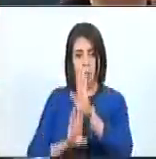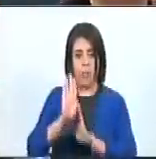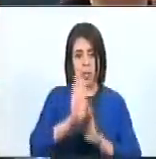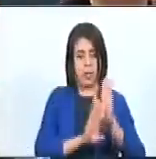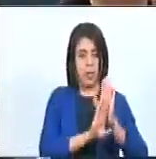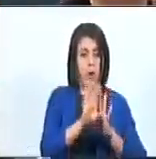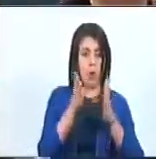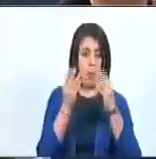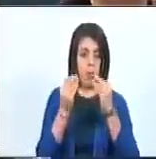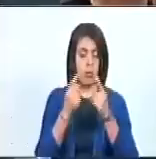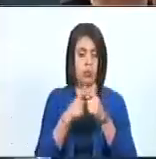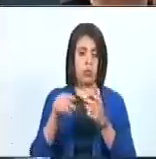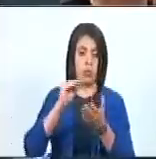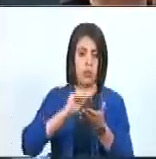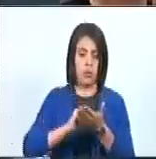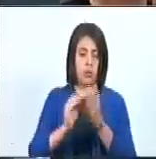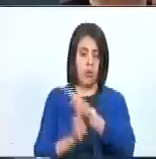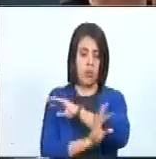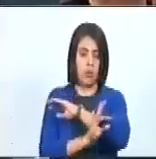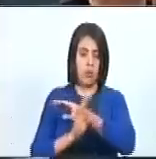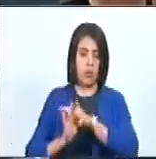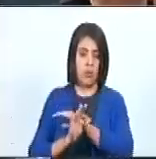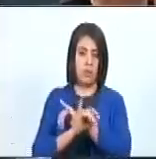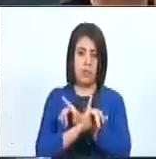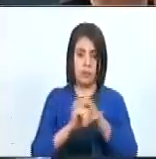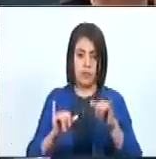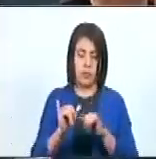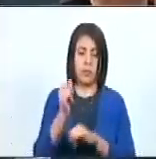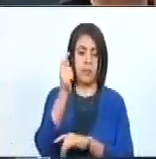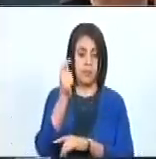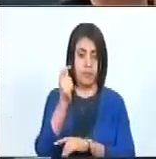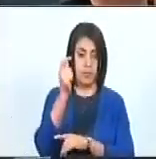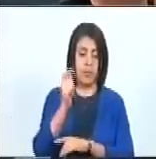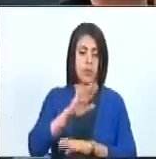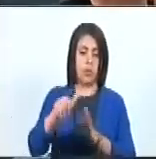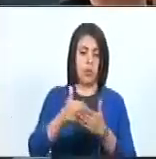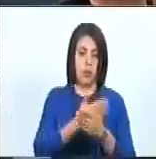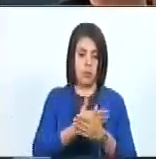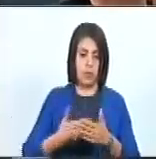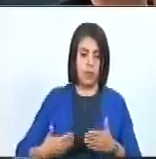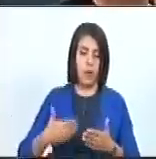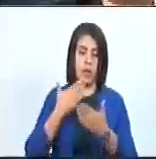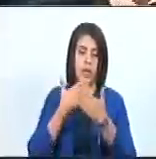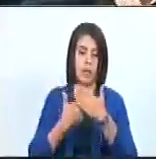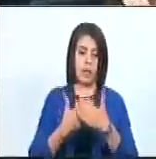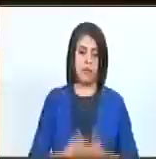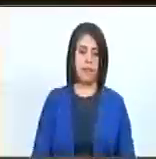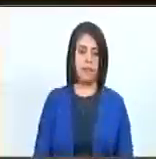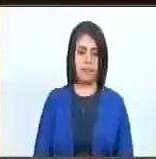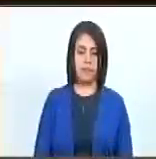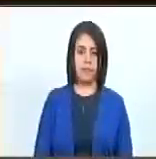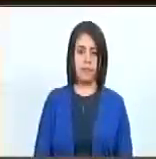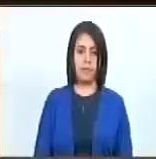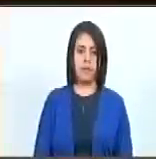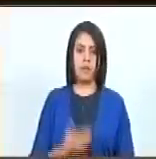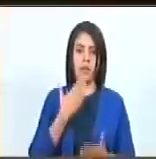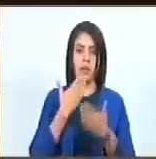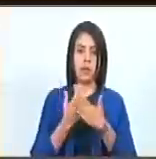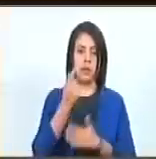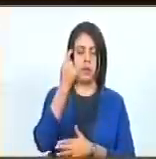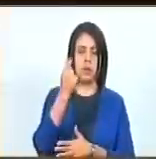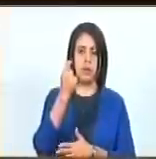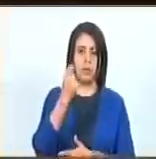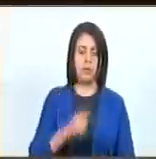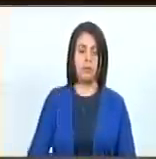considerablemente con la reapertura de la frontera. Es todo, colega parlamentario, ciudadano presidente, muchas gracias. Gracias, diputado.